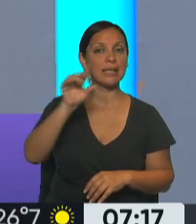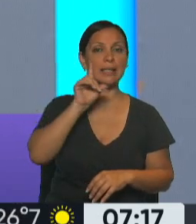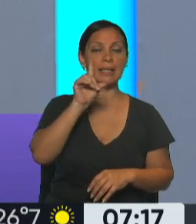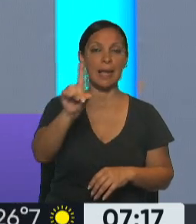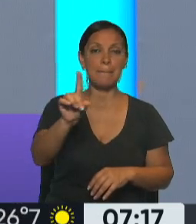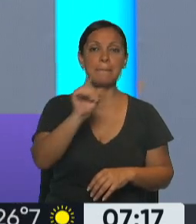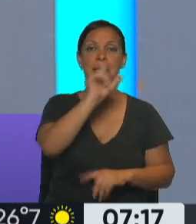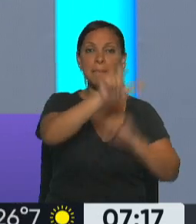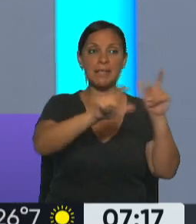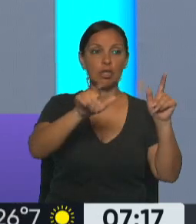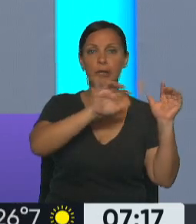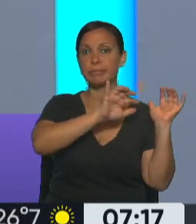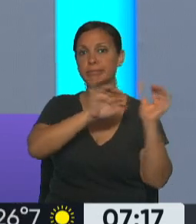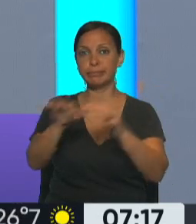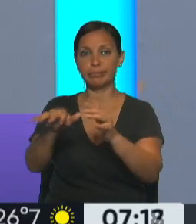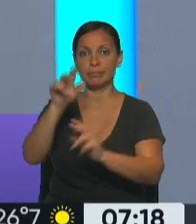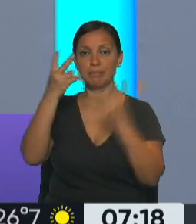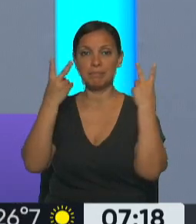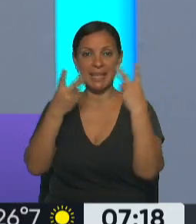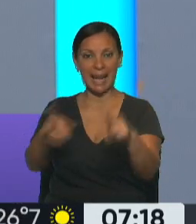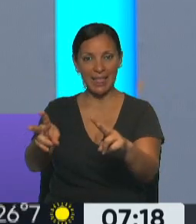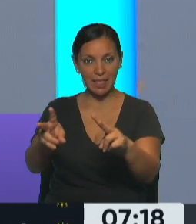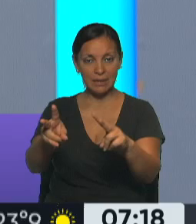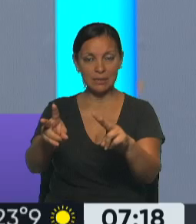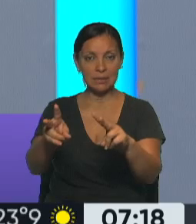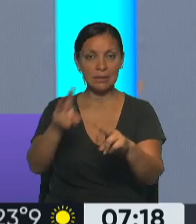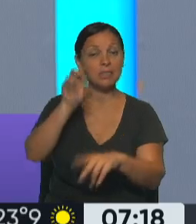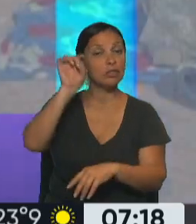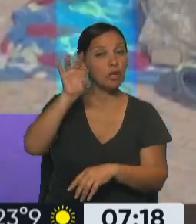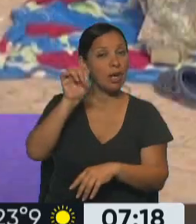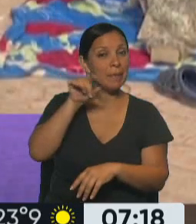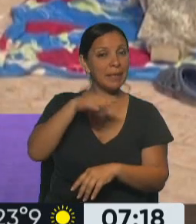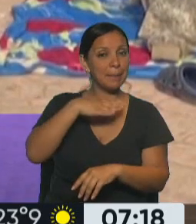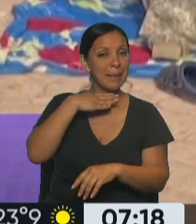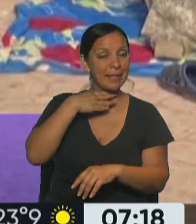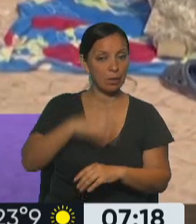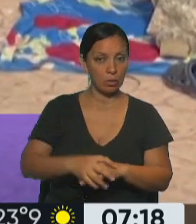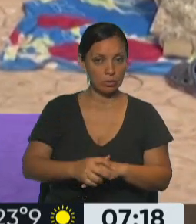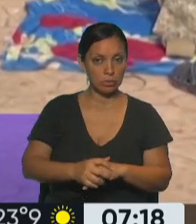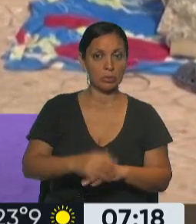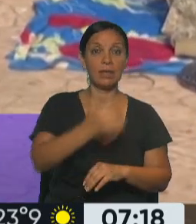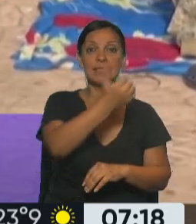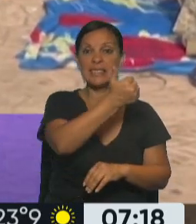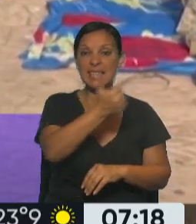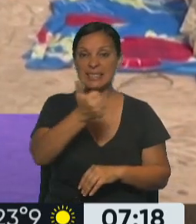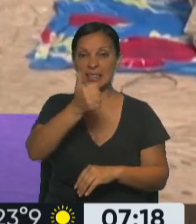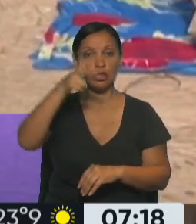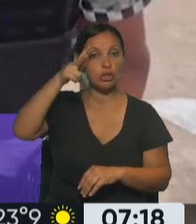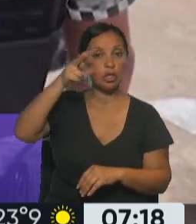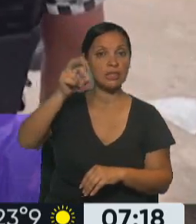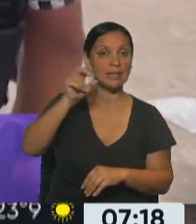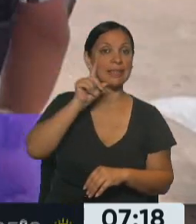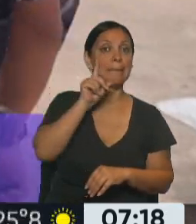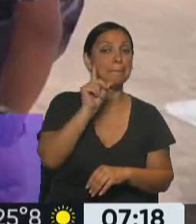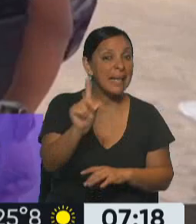México. Es decir, 680.000 migrantes están en este momento circulando por tierras mexicanas. Con el objetivo de llegar a Estados